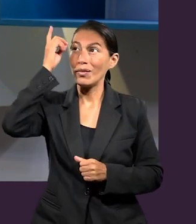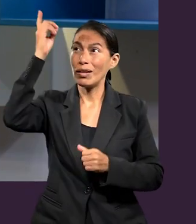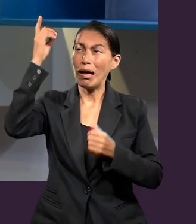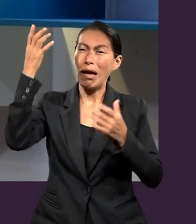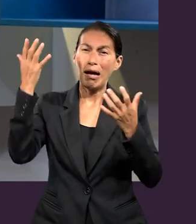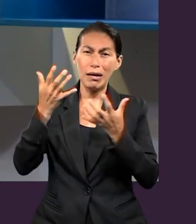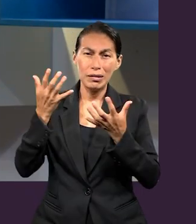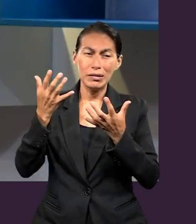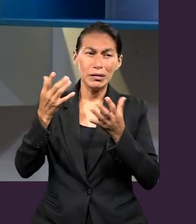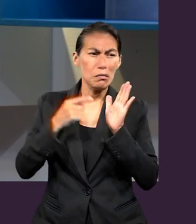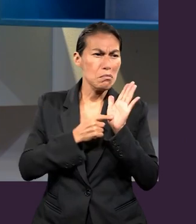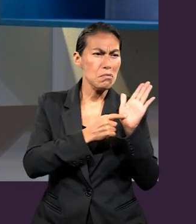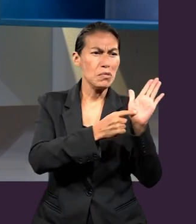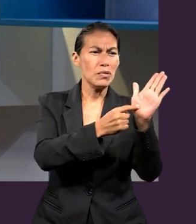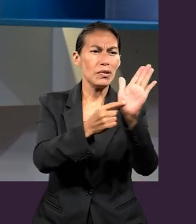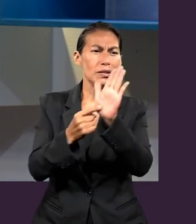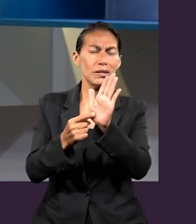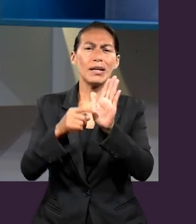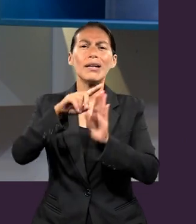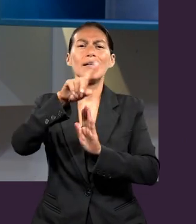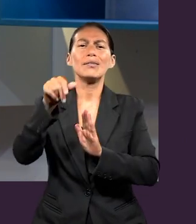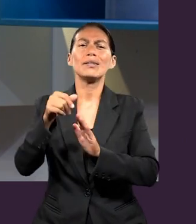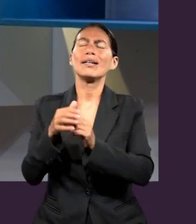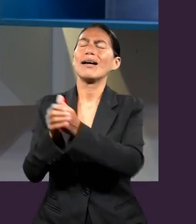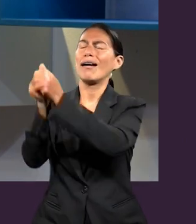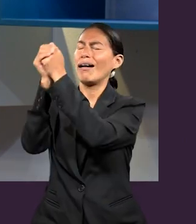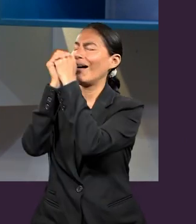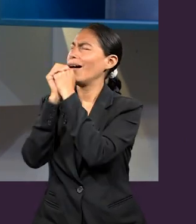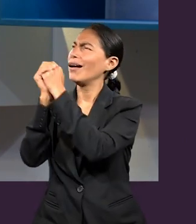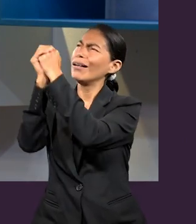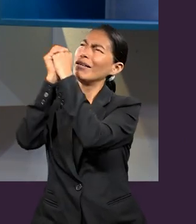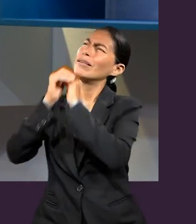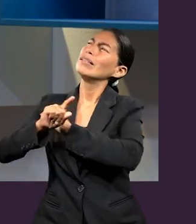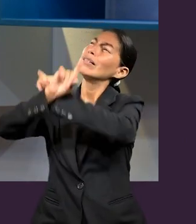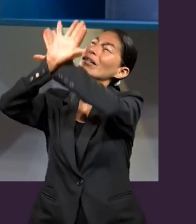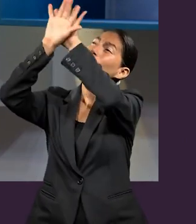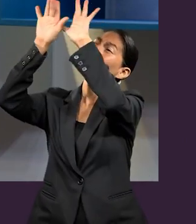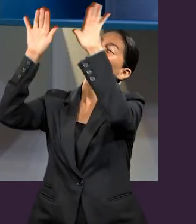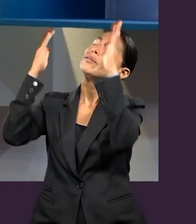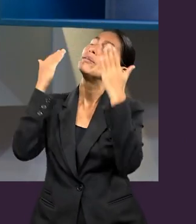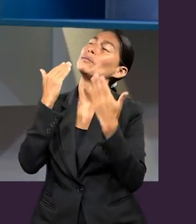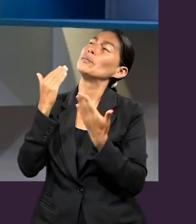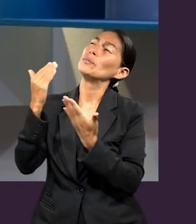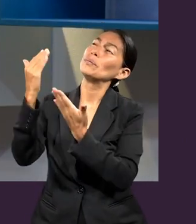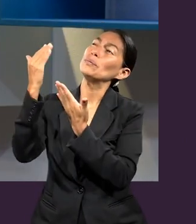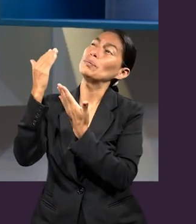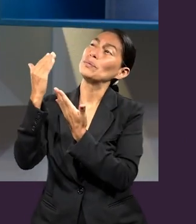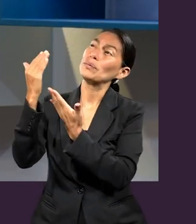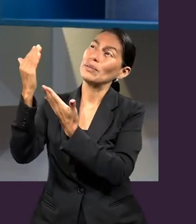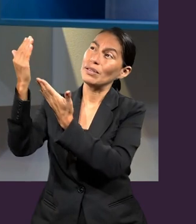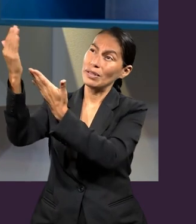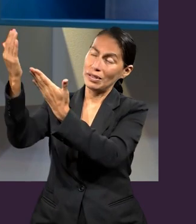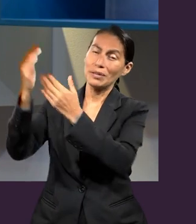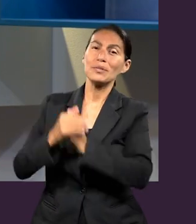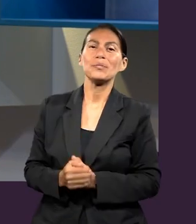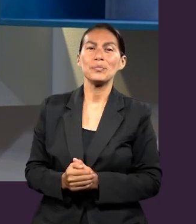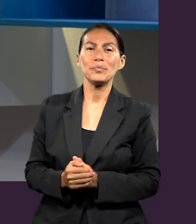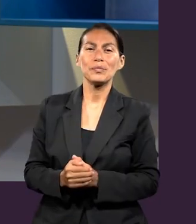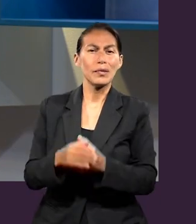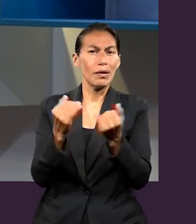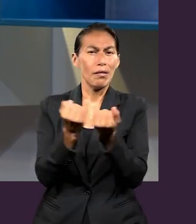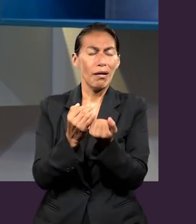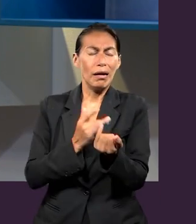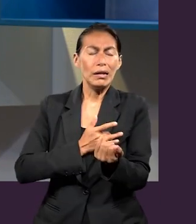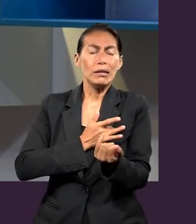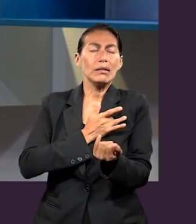que Dios ha hecho y luego cierra con una hermosa doxología de alabanza y gloria. O sea, que al mismo